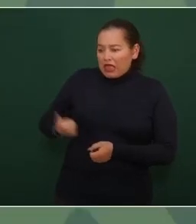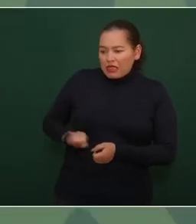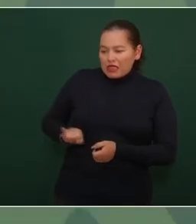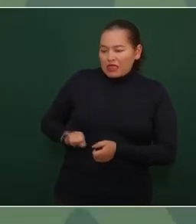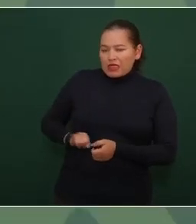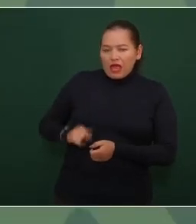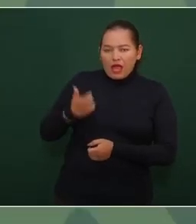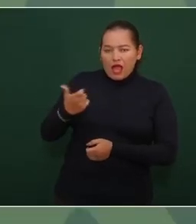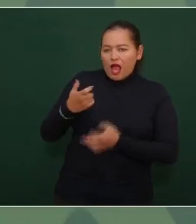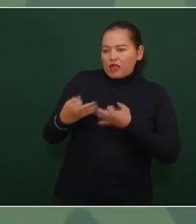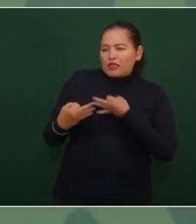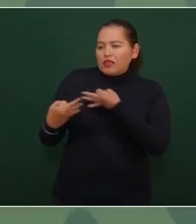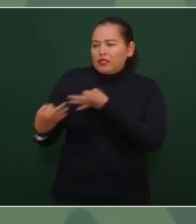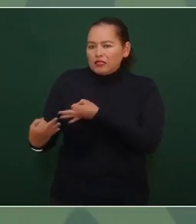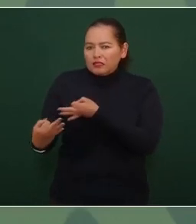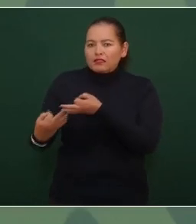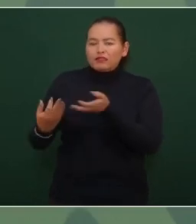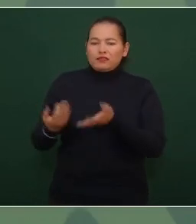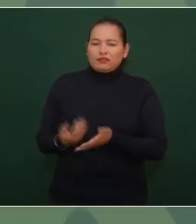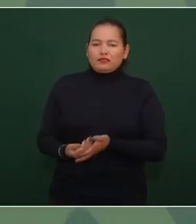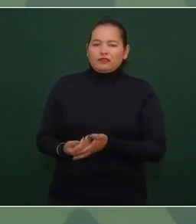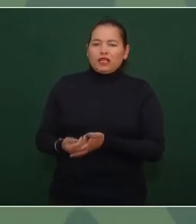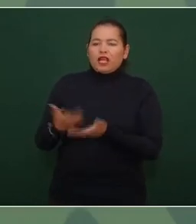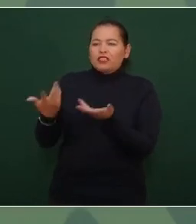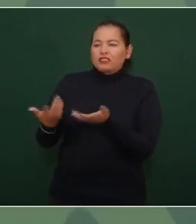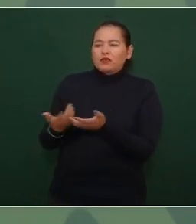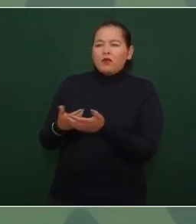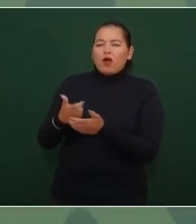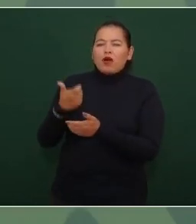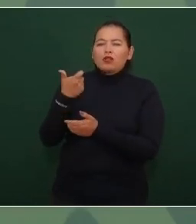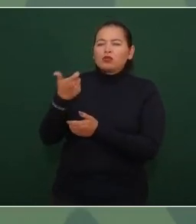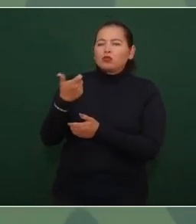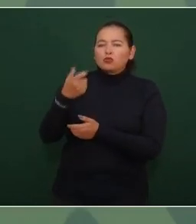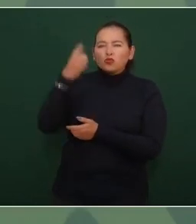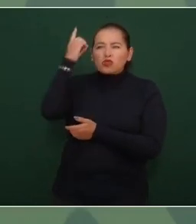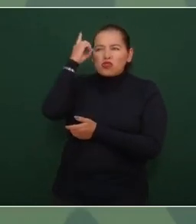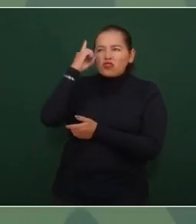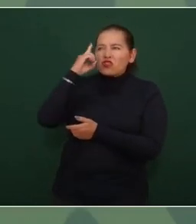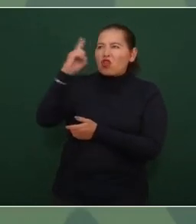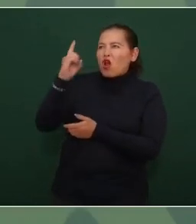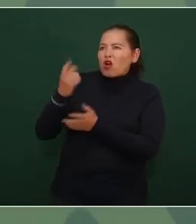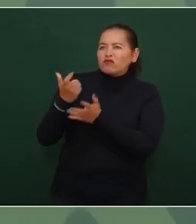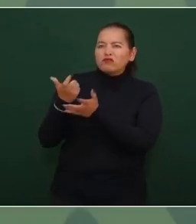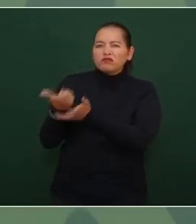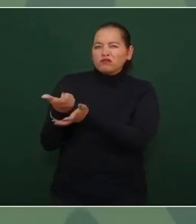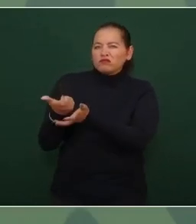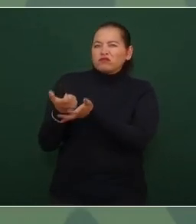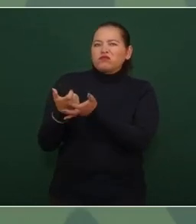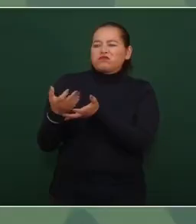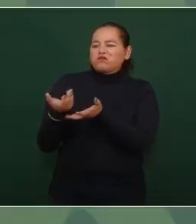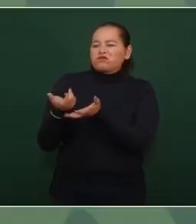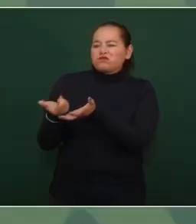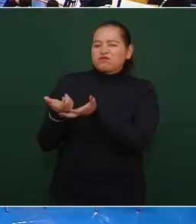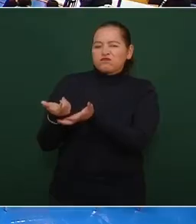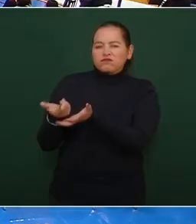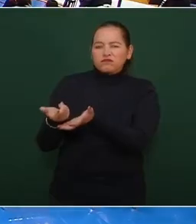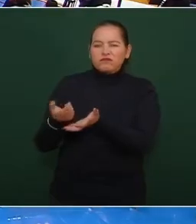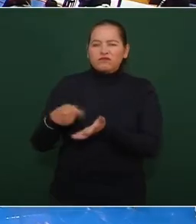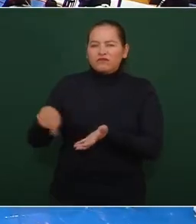su Dios decía Miguel Hidalgo a los oligarcas de entonces